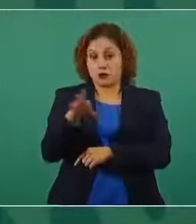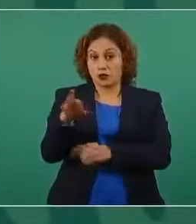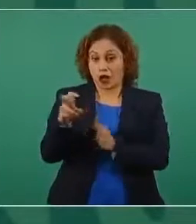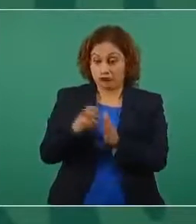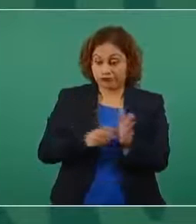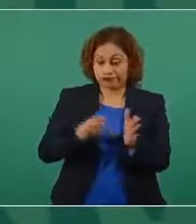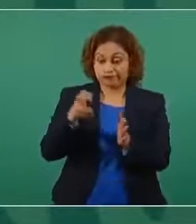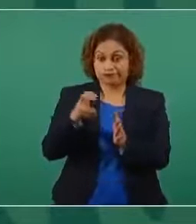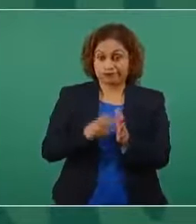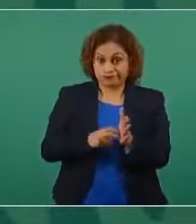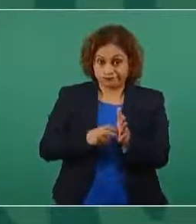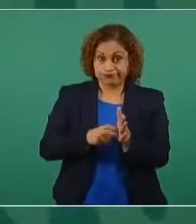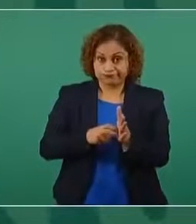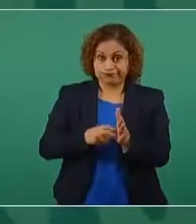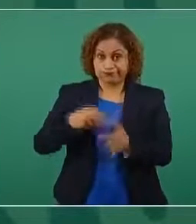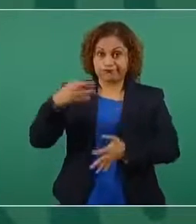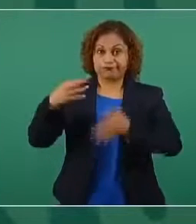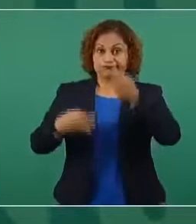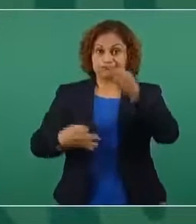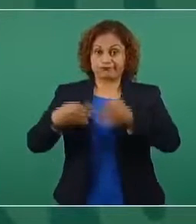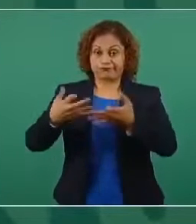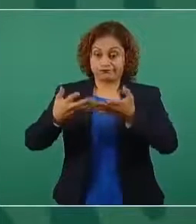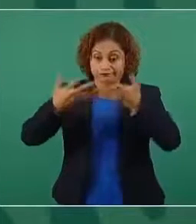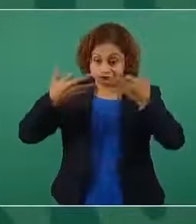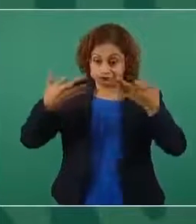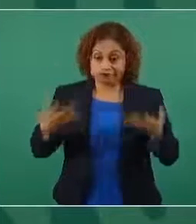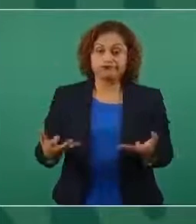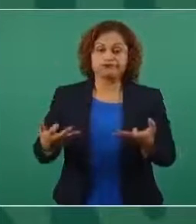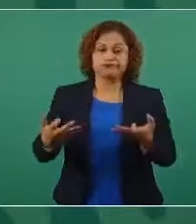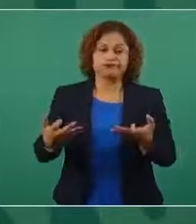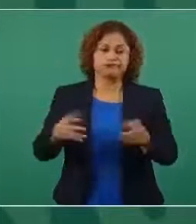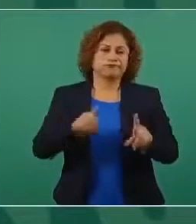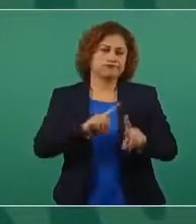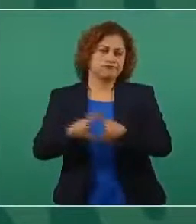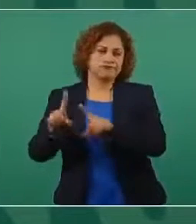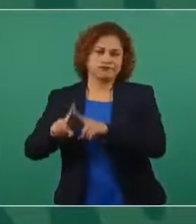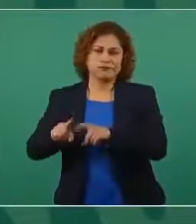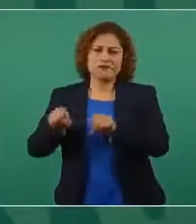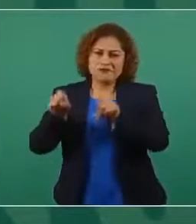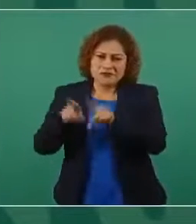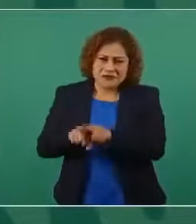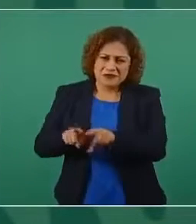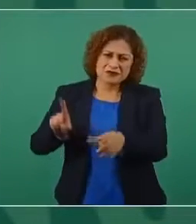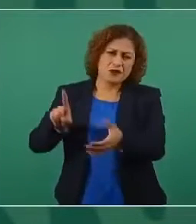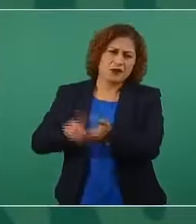todos los tribunales agrarios es lo mismo del poder judicial